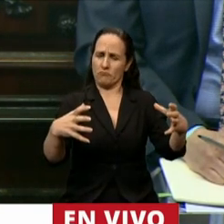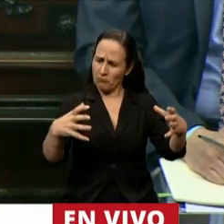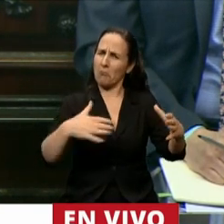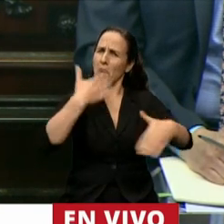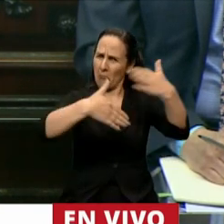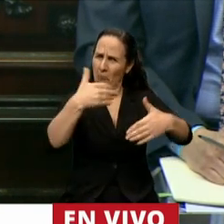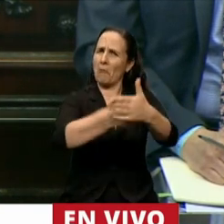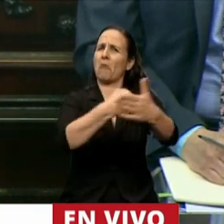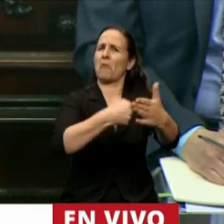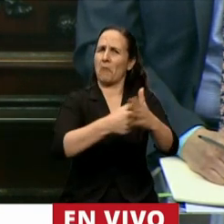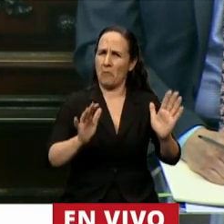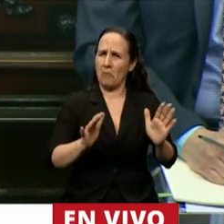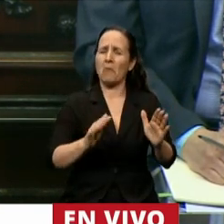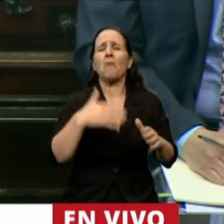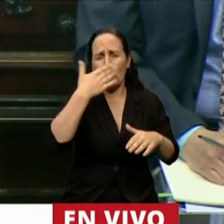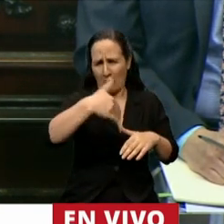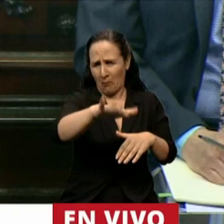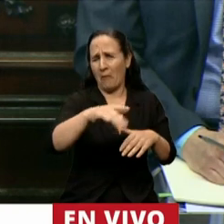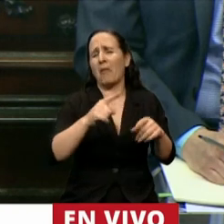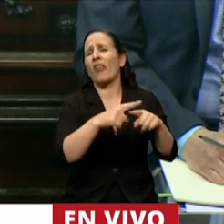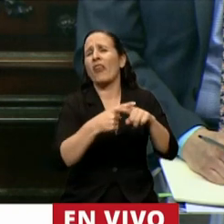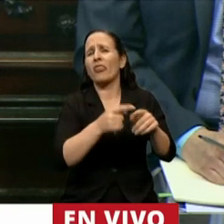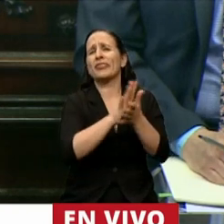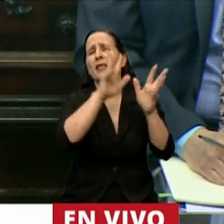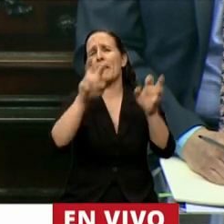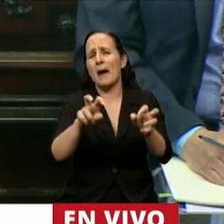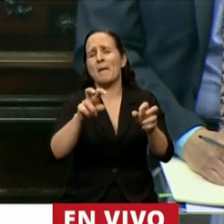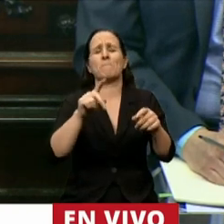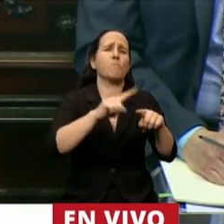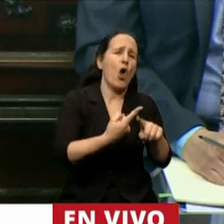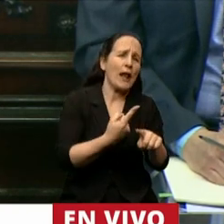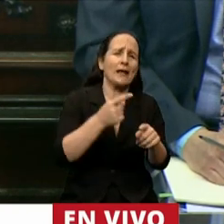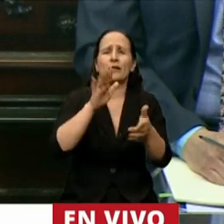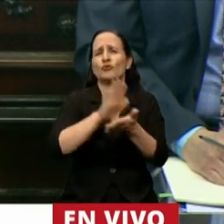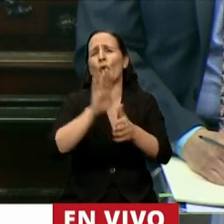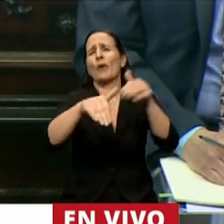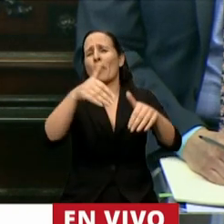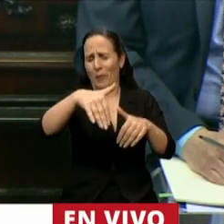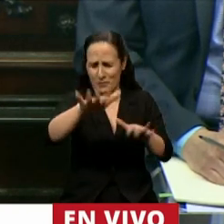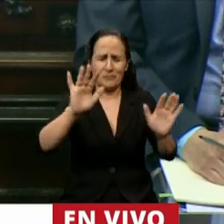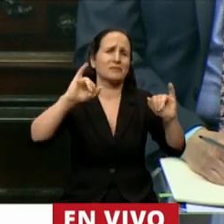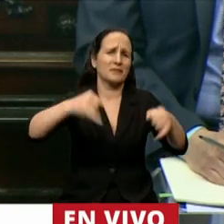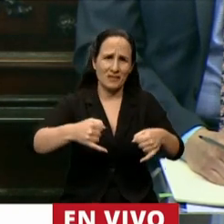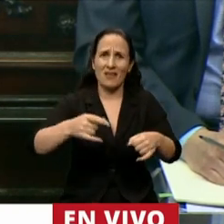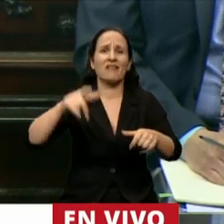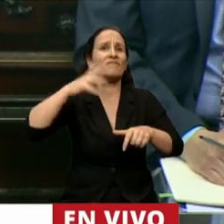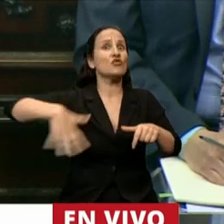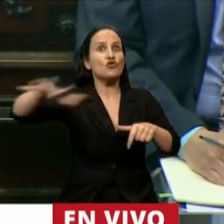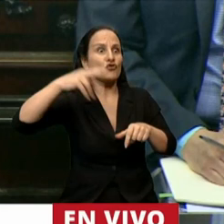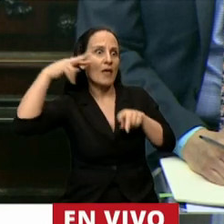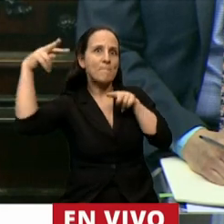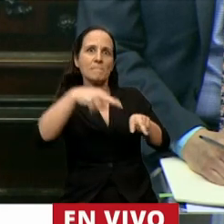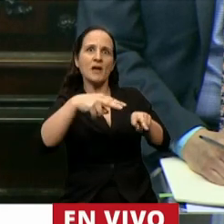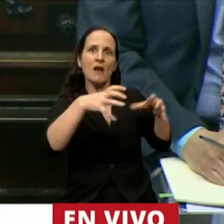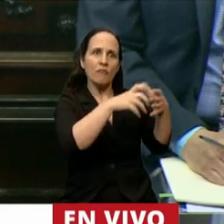Va a haber tiempo para la discusión política, va a haber tiempo para la discusión electoral. Nos tiene que ver juntos la sociedad caminando para el mismo